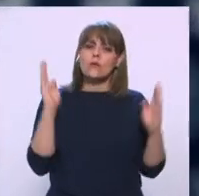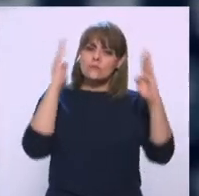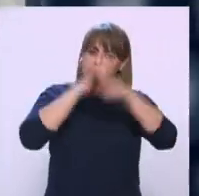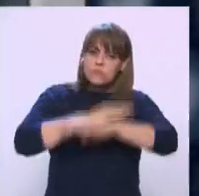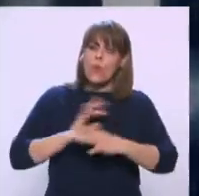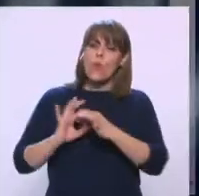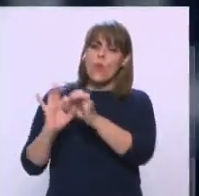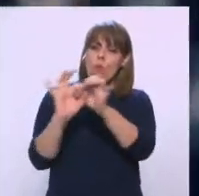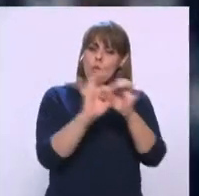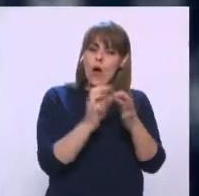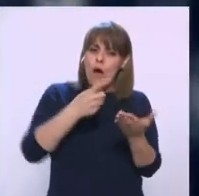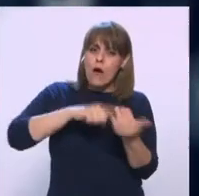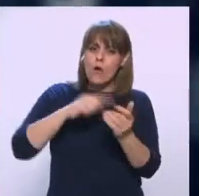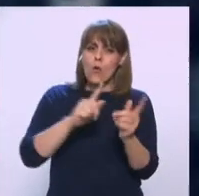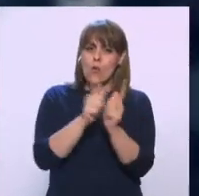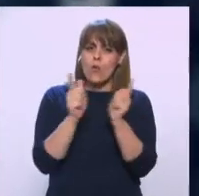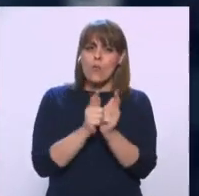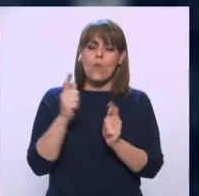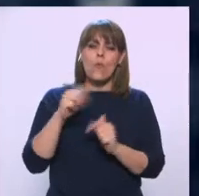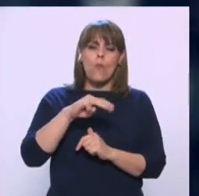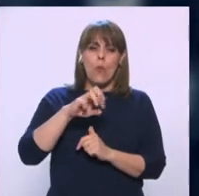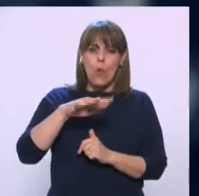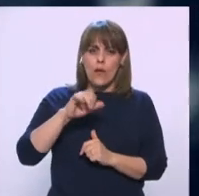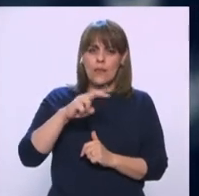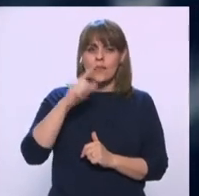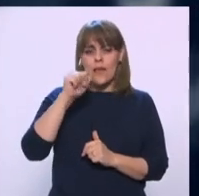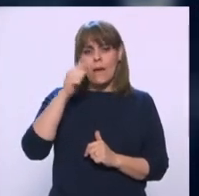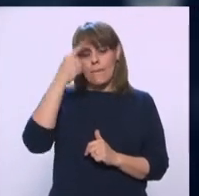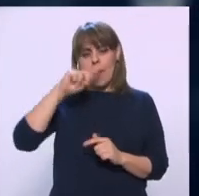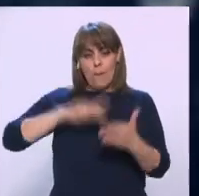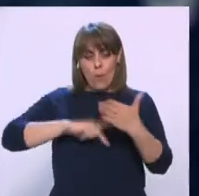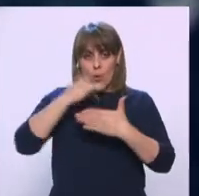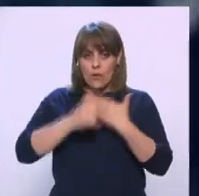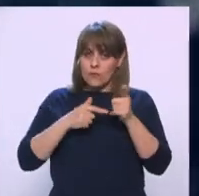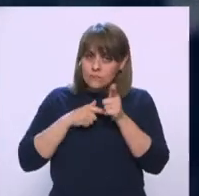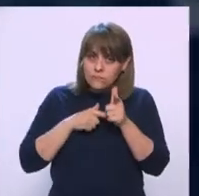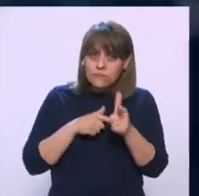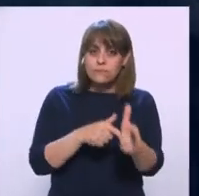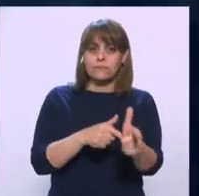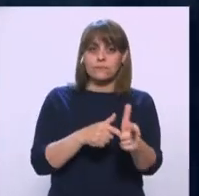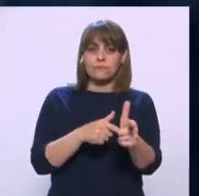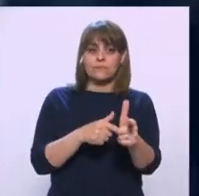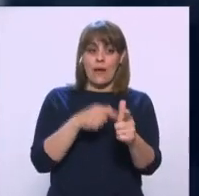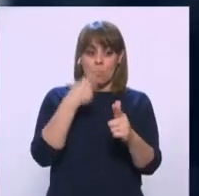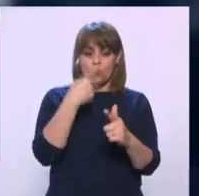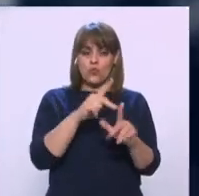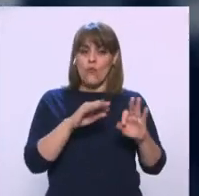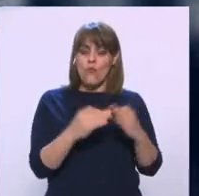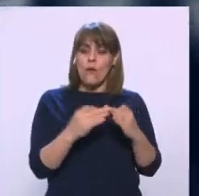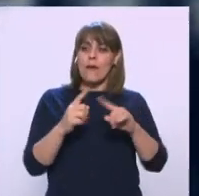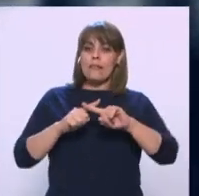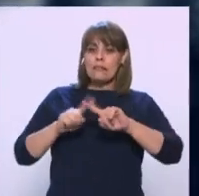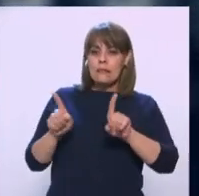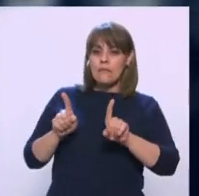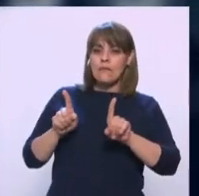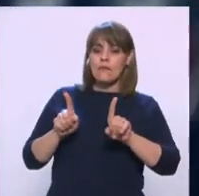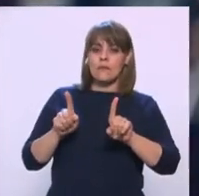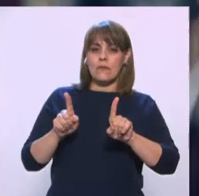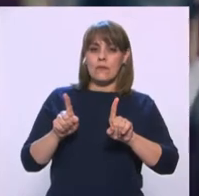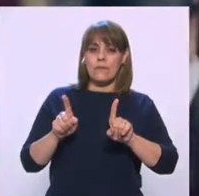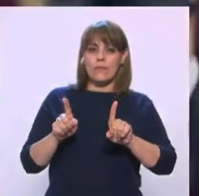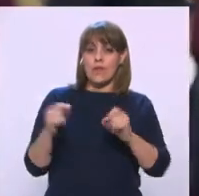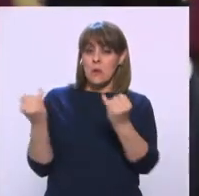el partido Morena pudiera seguir O pueda seguir con su proyecto político Y pueda hacer la diferencia Dijo Mario Delgado Demostrar que no son